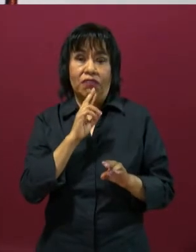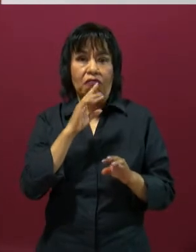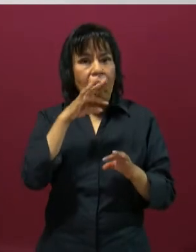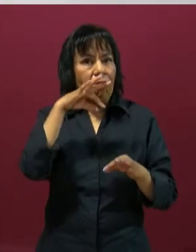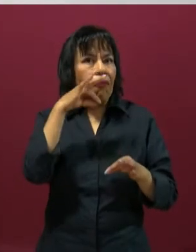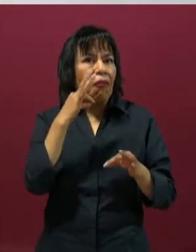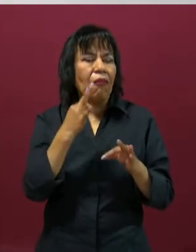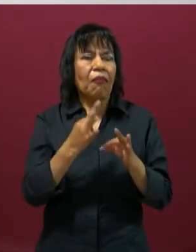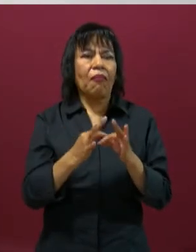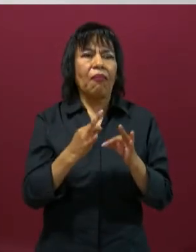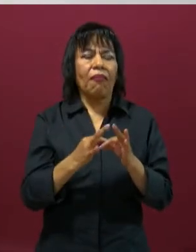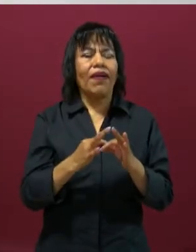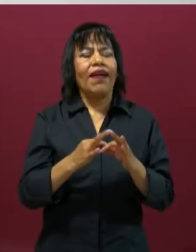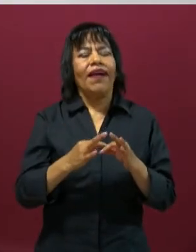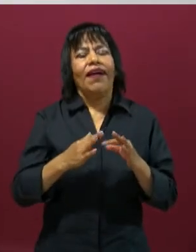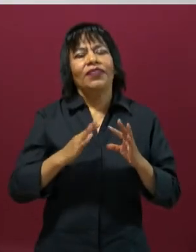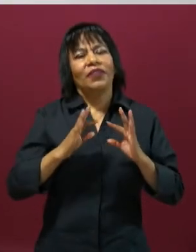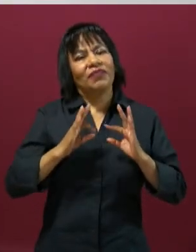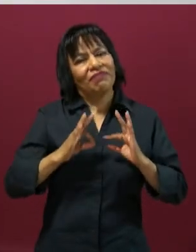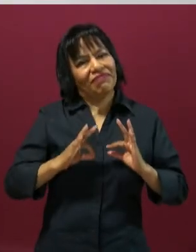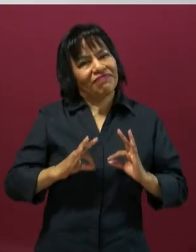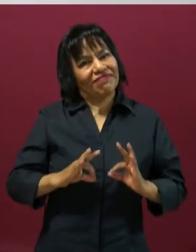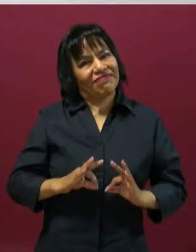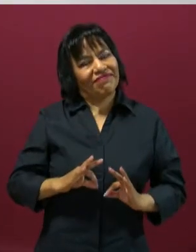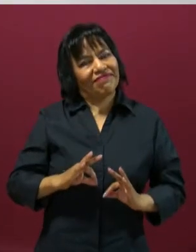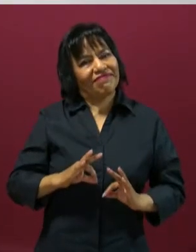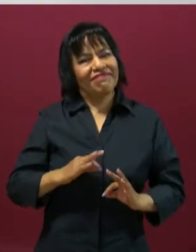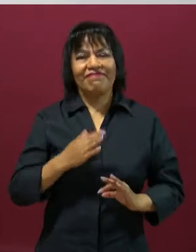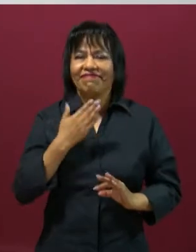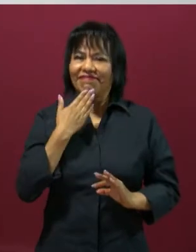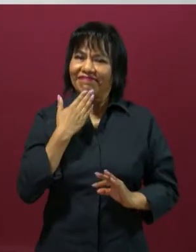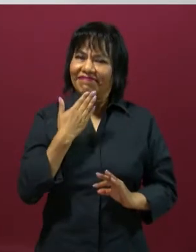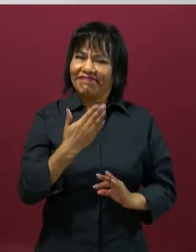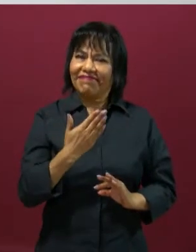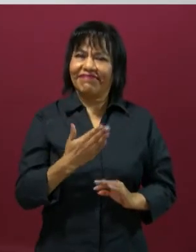fue la satisfacción y el cumplimiento.